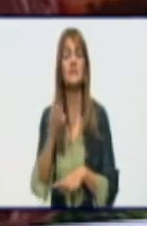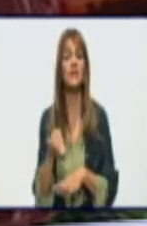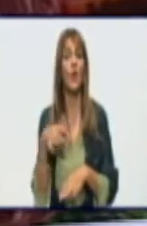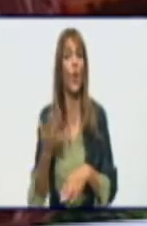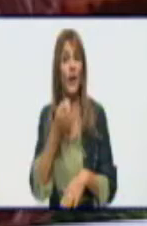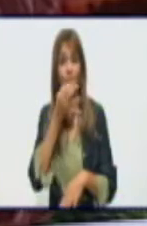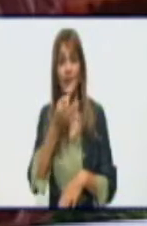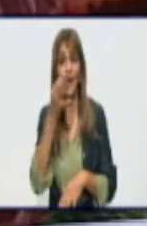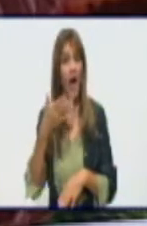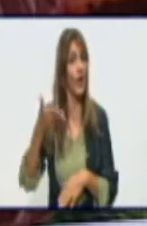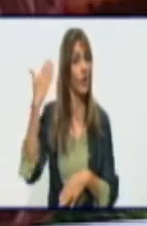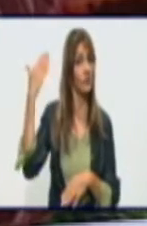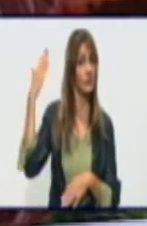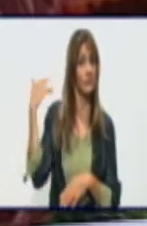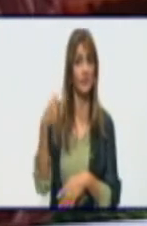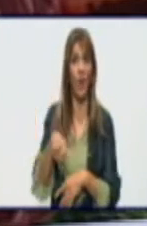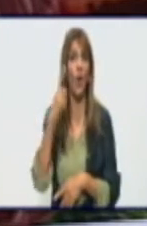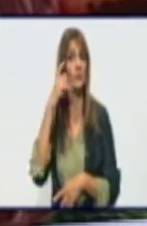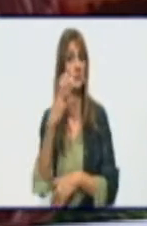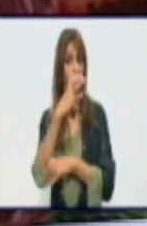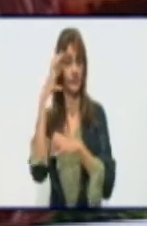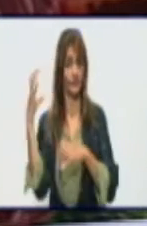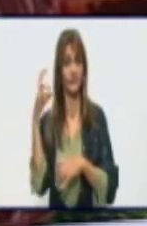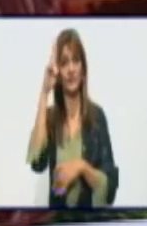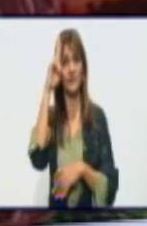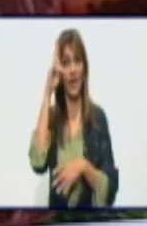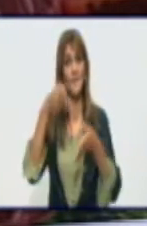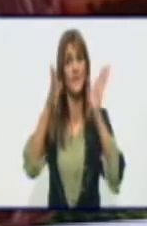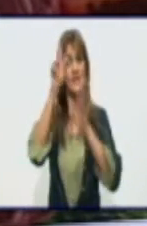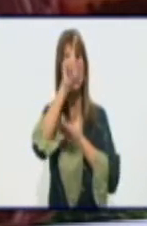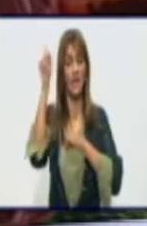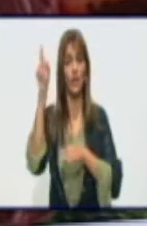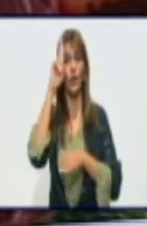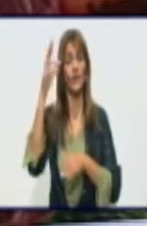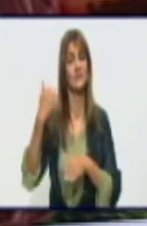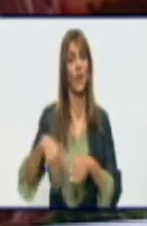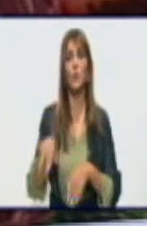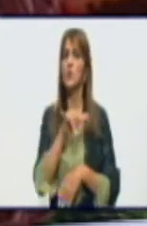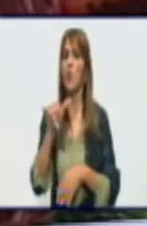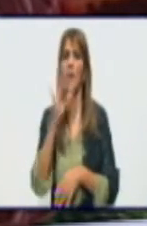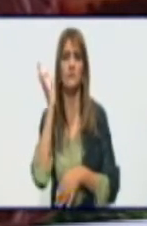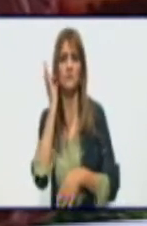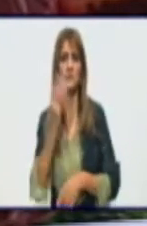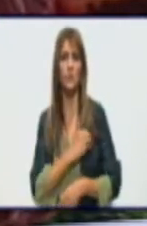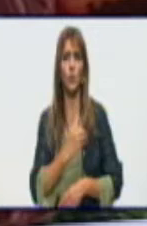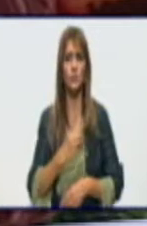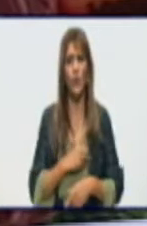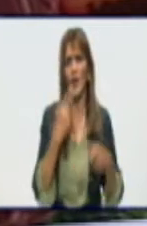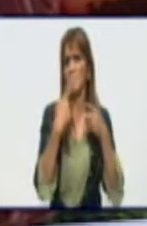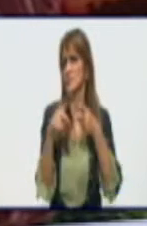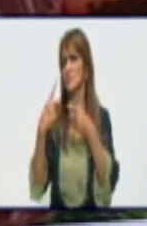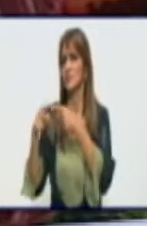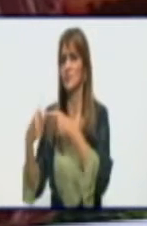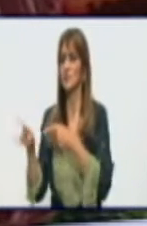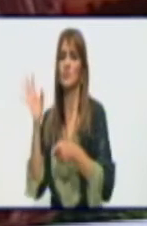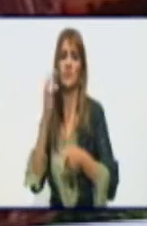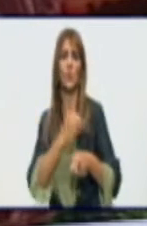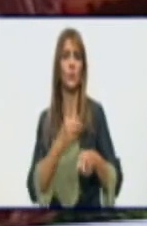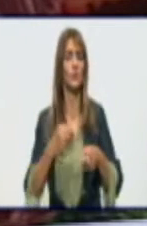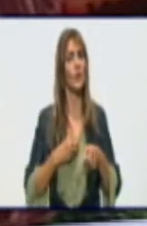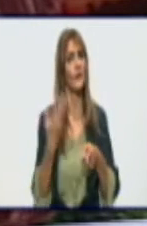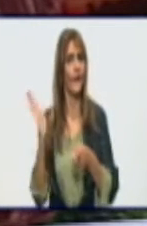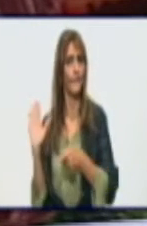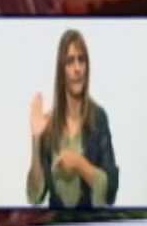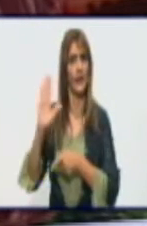Salud Pública, al igual que todo lo que han explicado tanto la doctora Kenia, la doctora Ana Julia, el doctor Rosmel, el resto de las